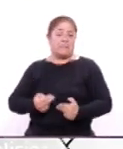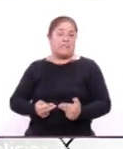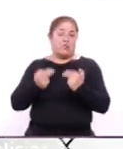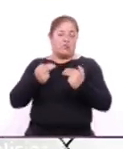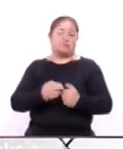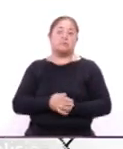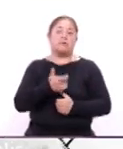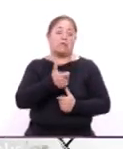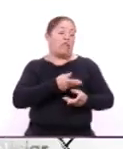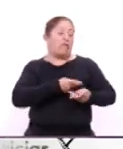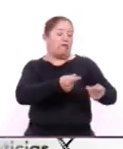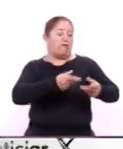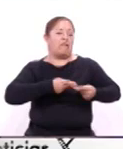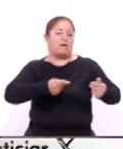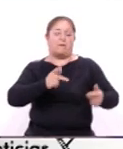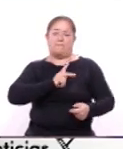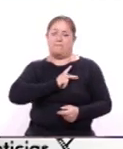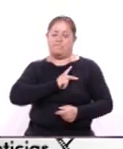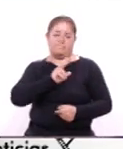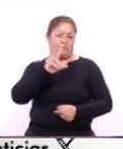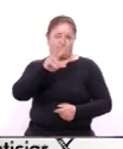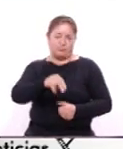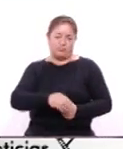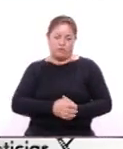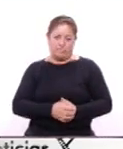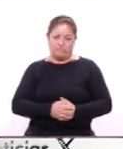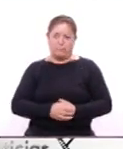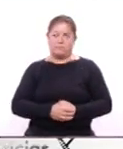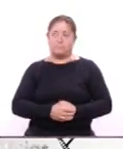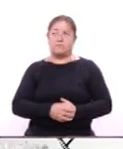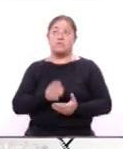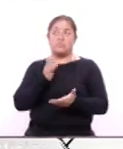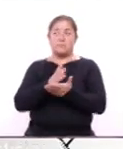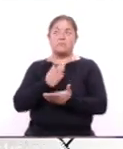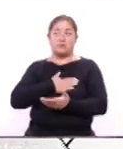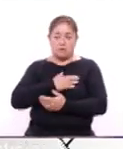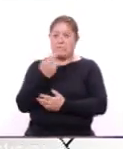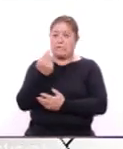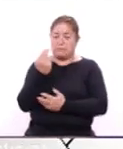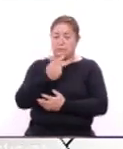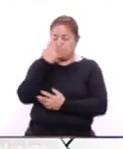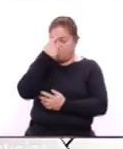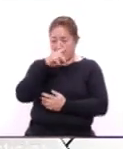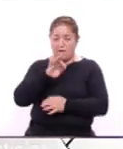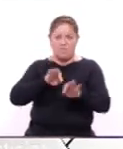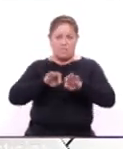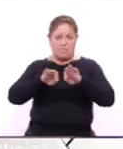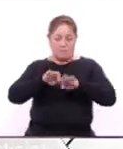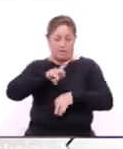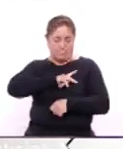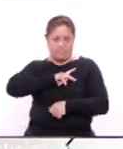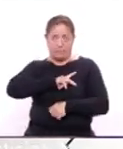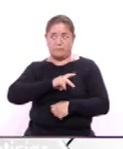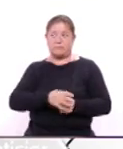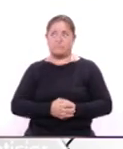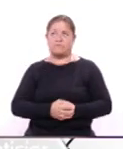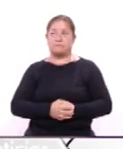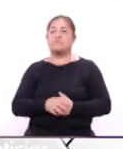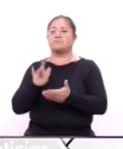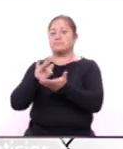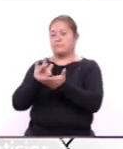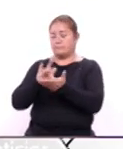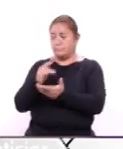malgastar en otras cosas personales, solo que en las cosas que yo necesito para mi trabajo. Pues les